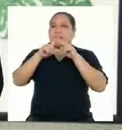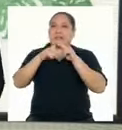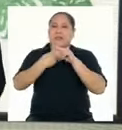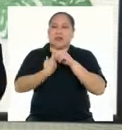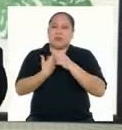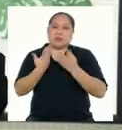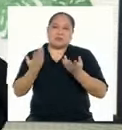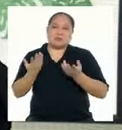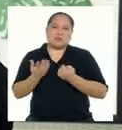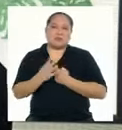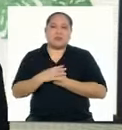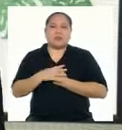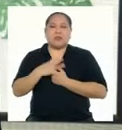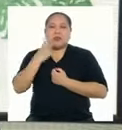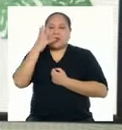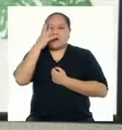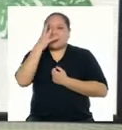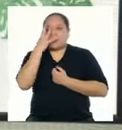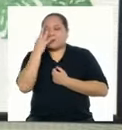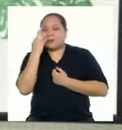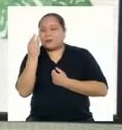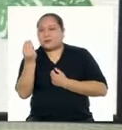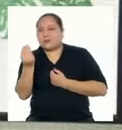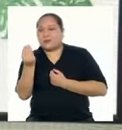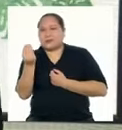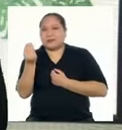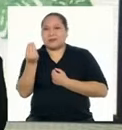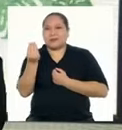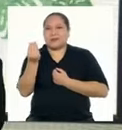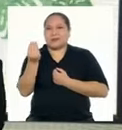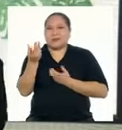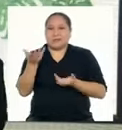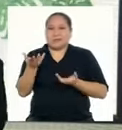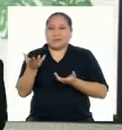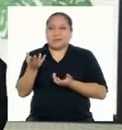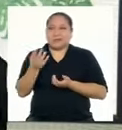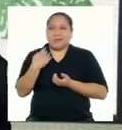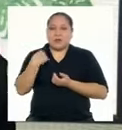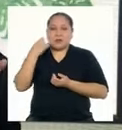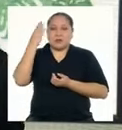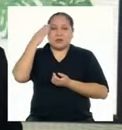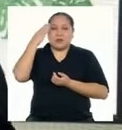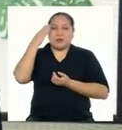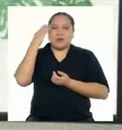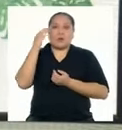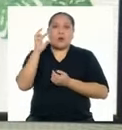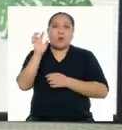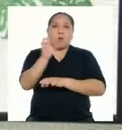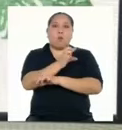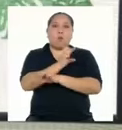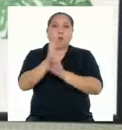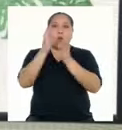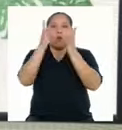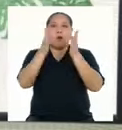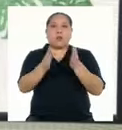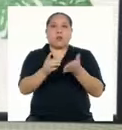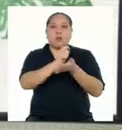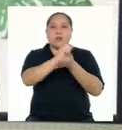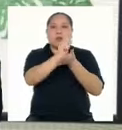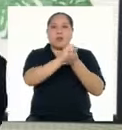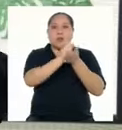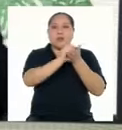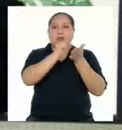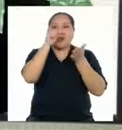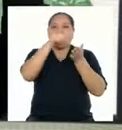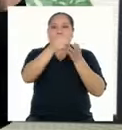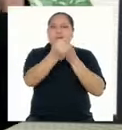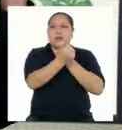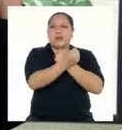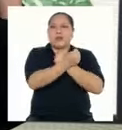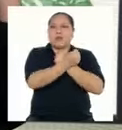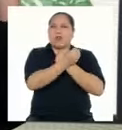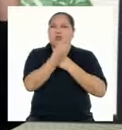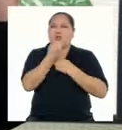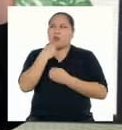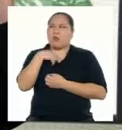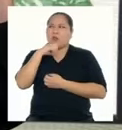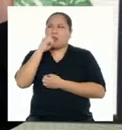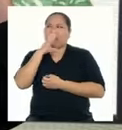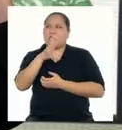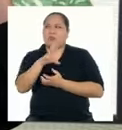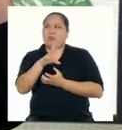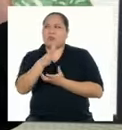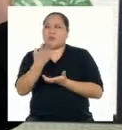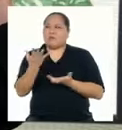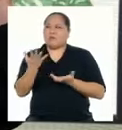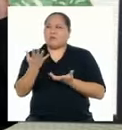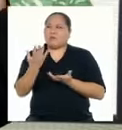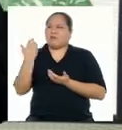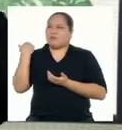Empezamos a enamorarnos Y nos enteramos de que hay poetas que han escrito sobre eso Pero, ¿cómo le ha ido la humanidad?